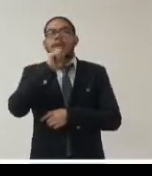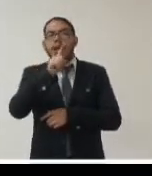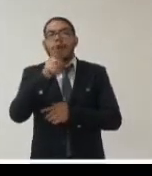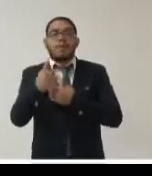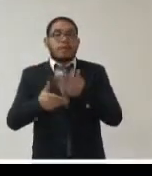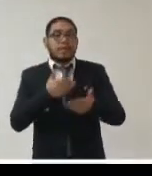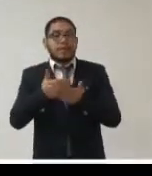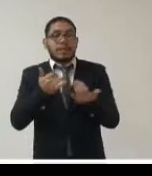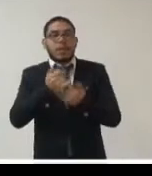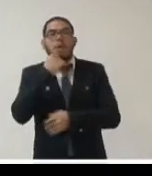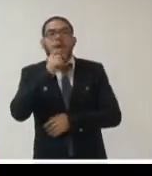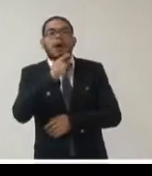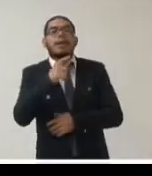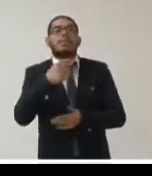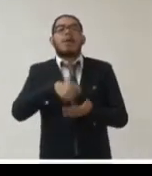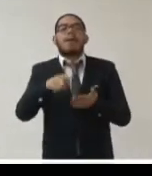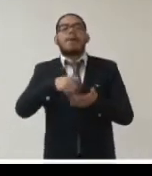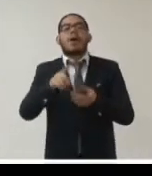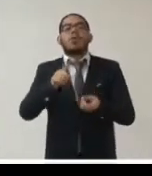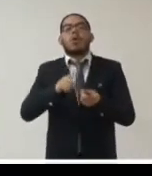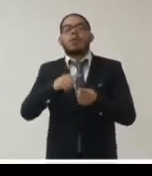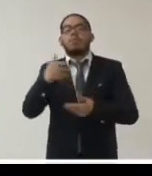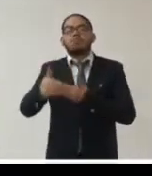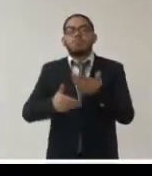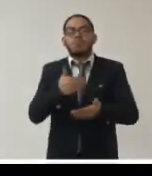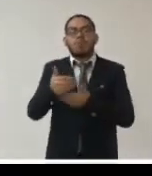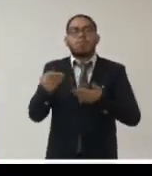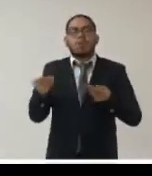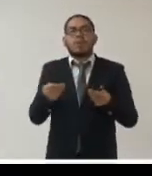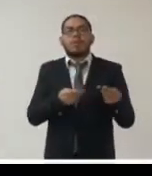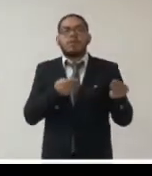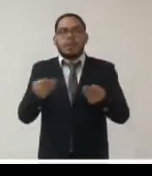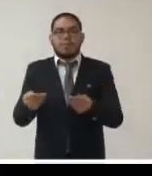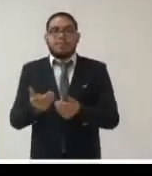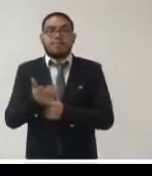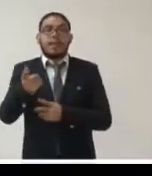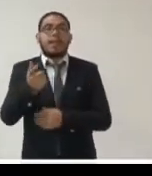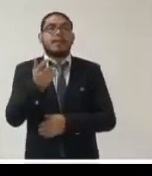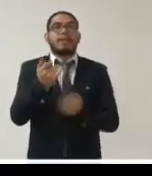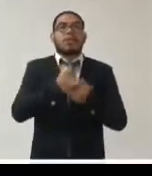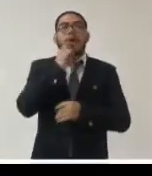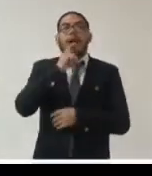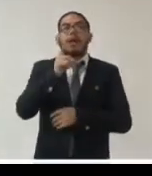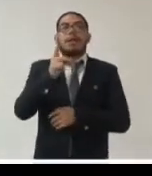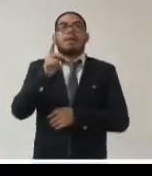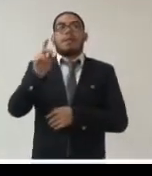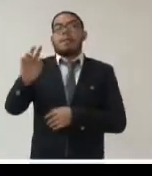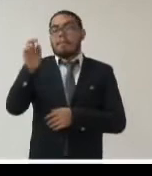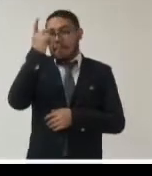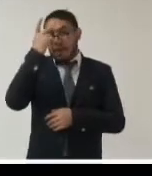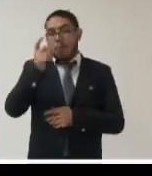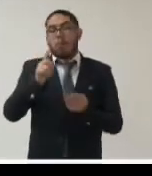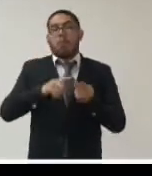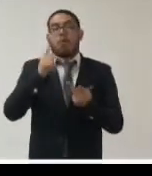proveedores de los servicios también por ejemplo plataformas como Perú Compras ese mismo modelo de Chile Compras para las